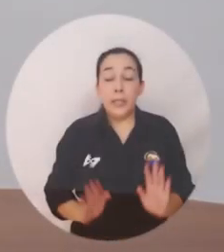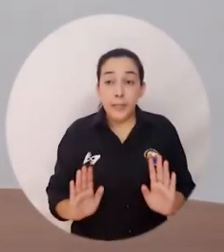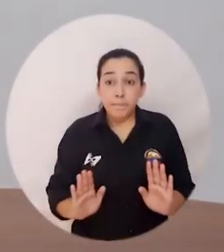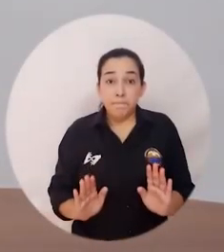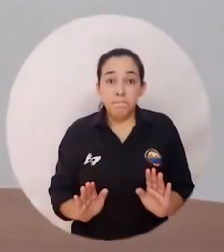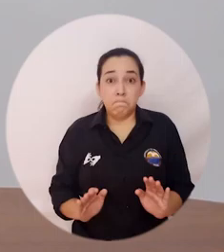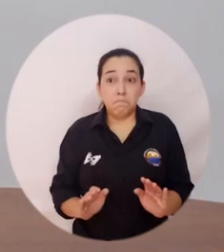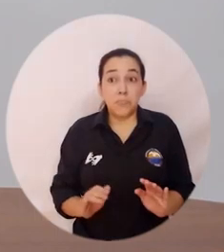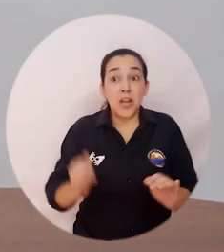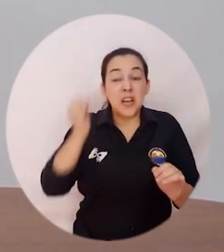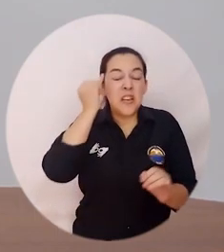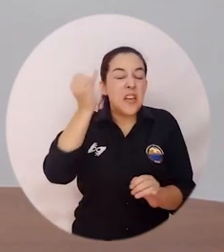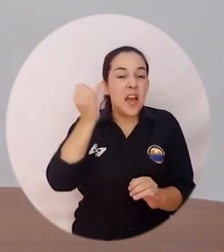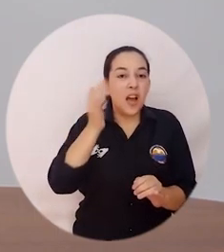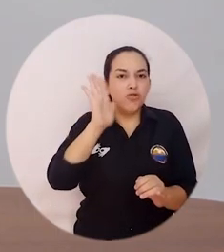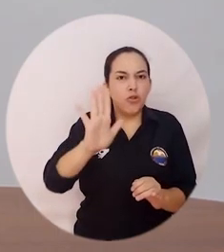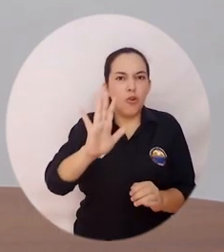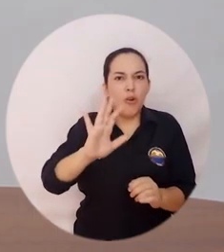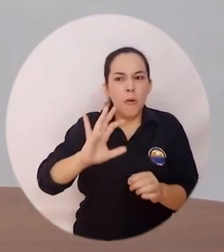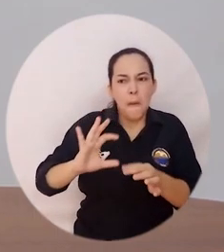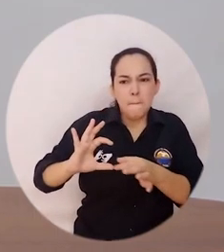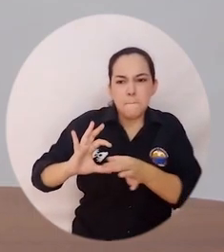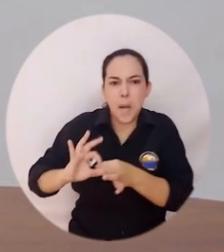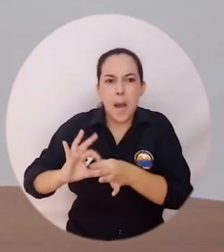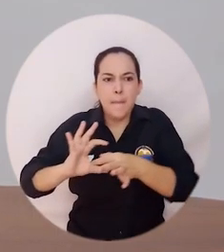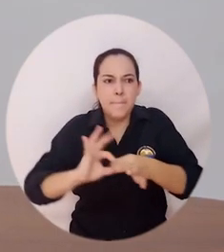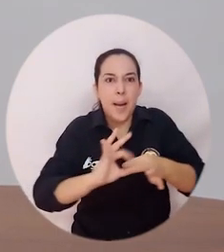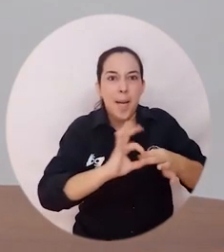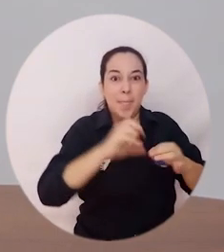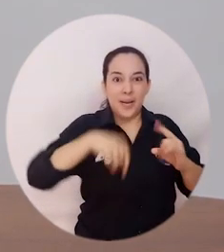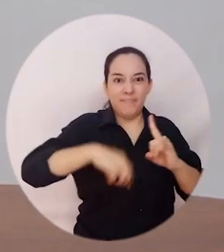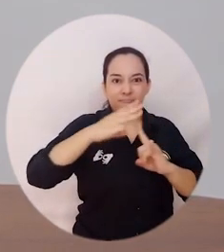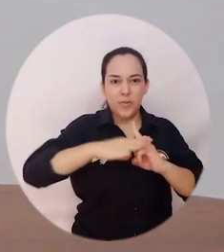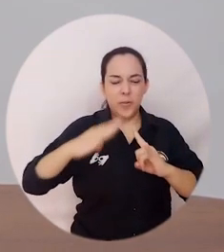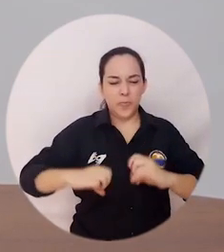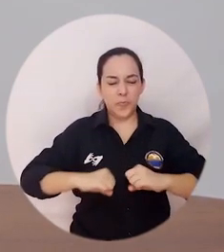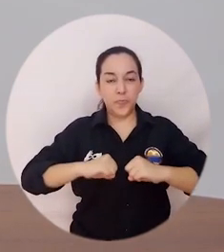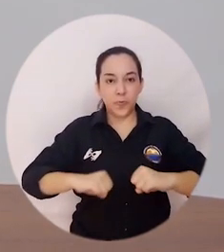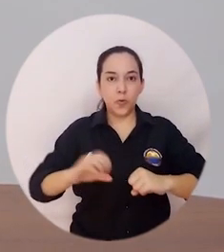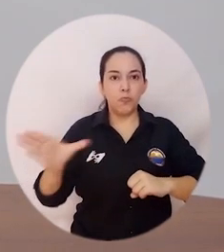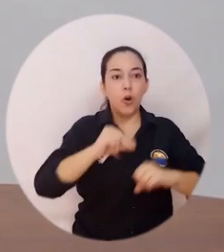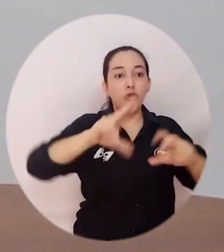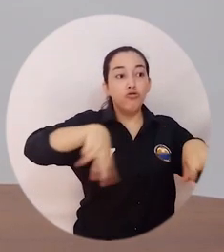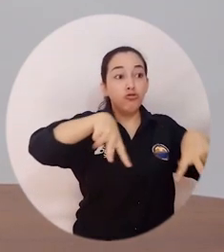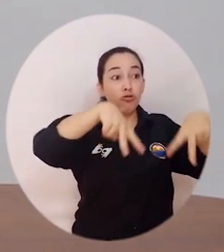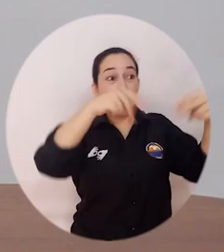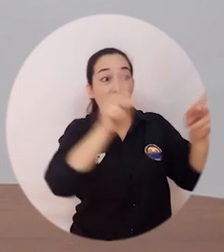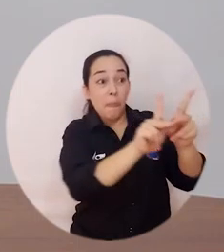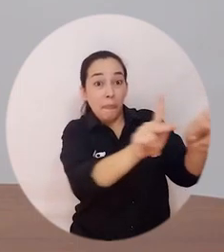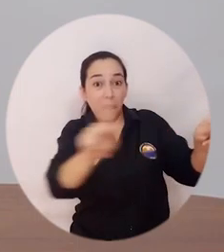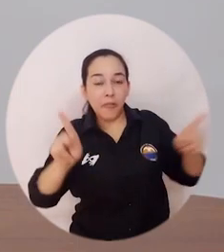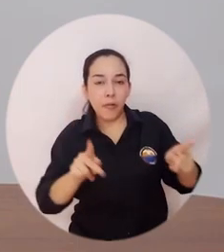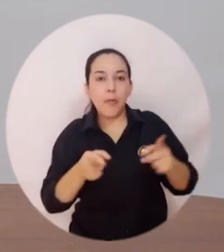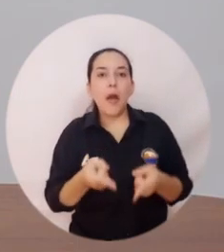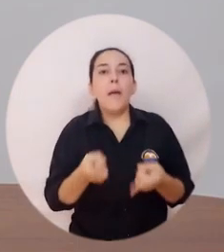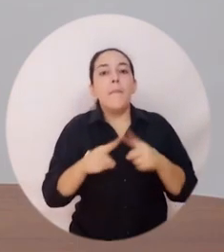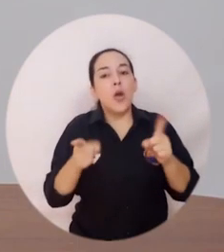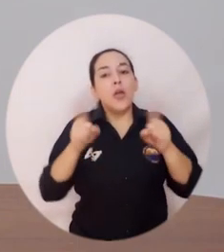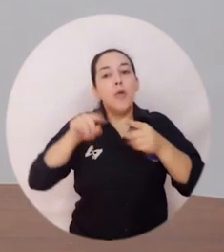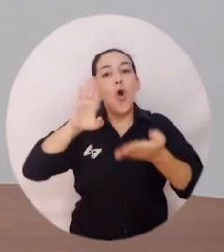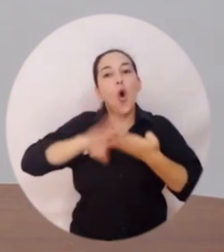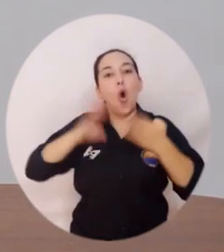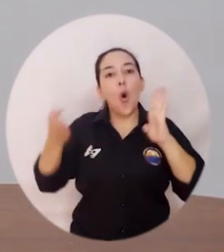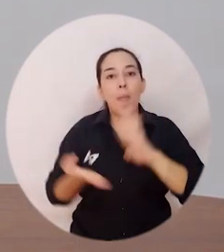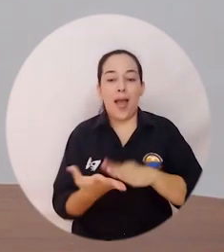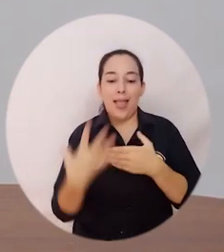La idea es seguir reforzando las alianzas de la universidad con toda la sociedad civil, pero en especial también con